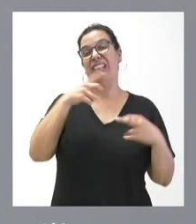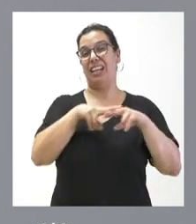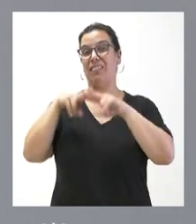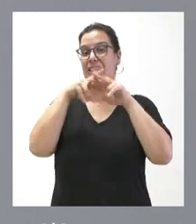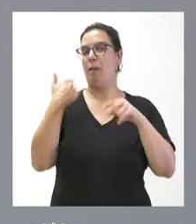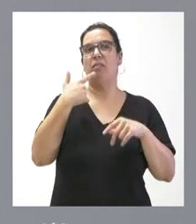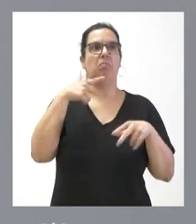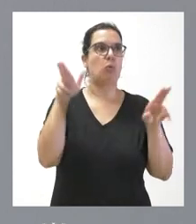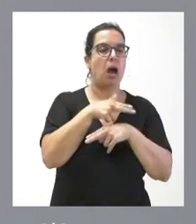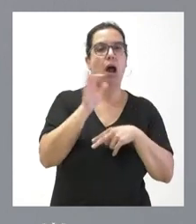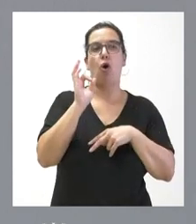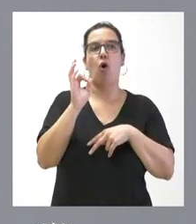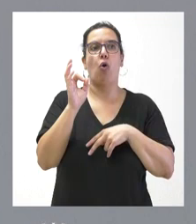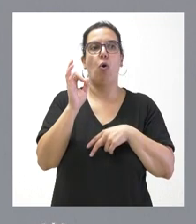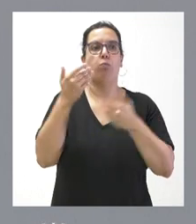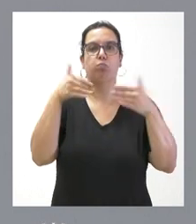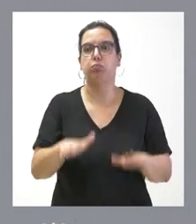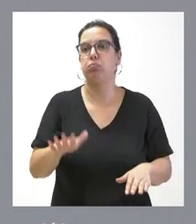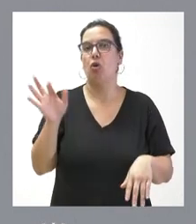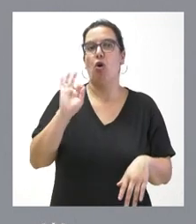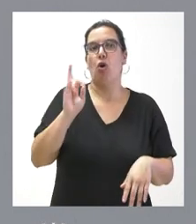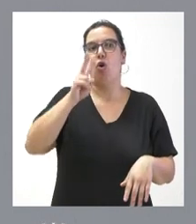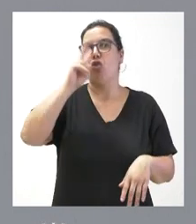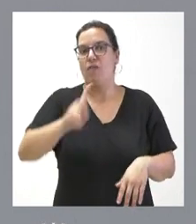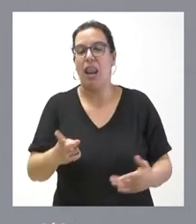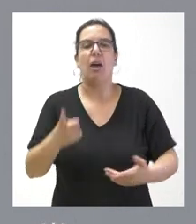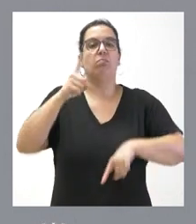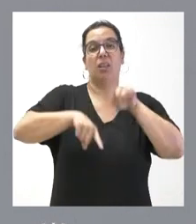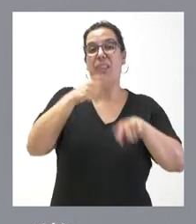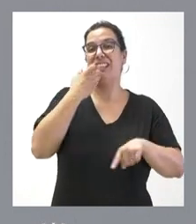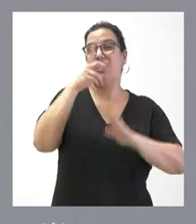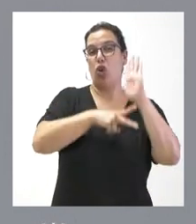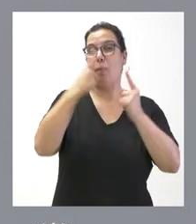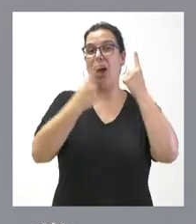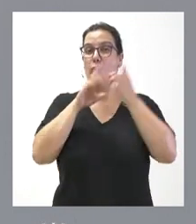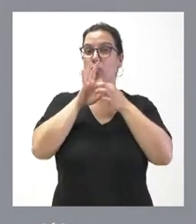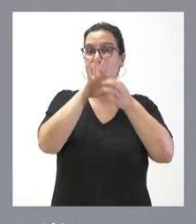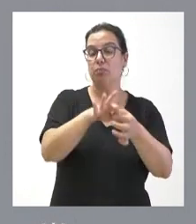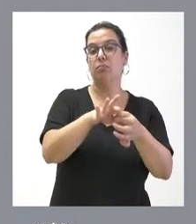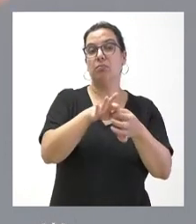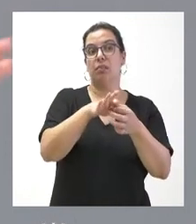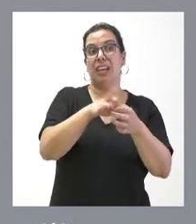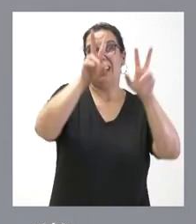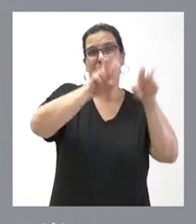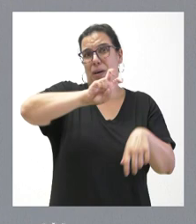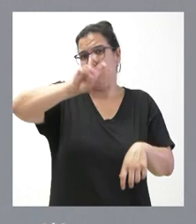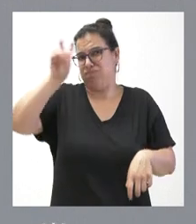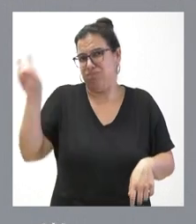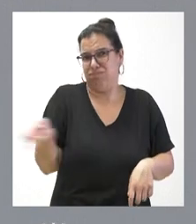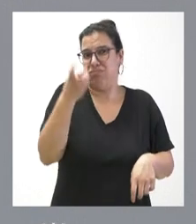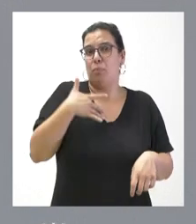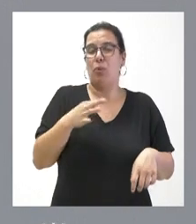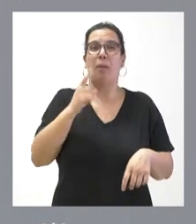vigencia o su derogación práctica en las normas que pudieran estar en vigor, que pudieran ser de muy diversas naturalezas. Creo que quedaban